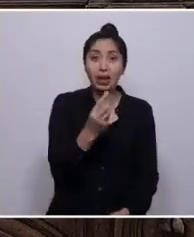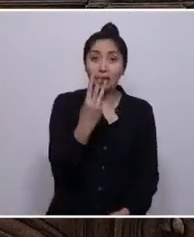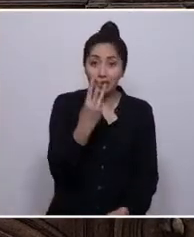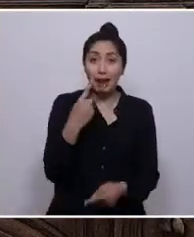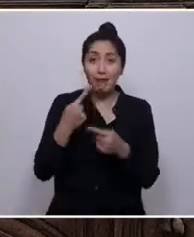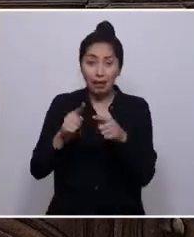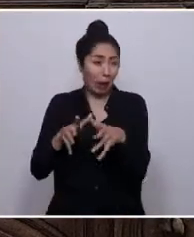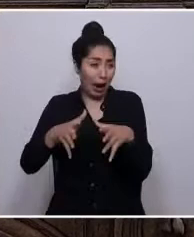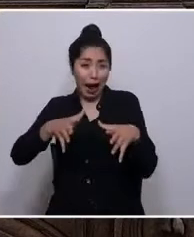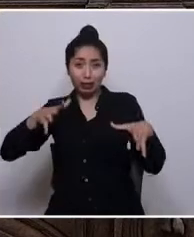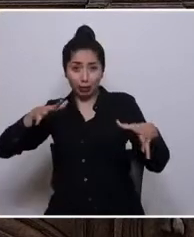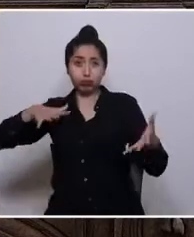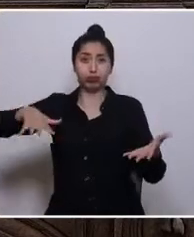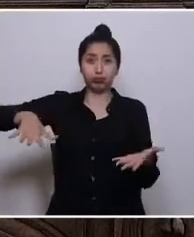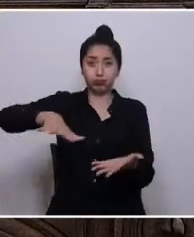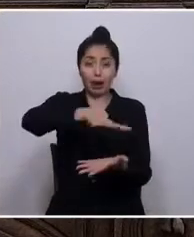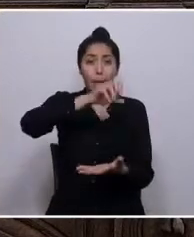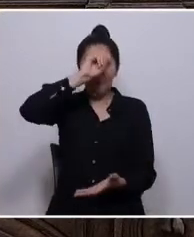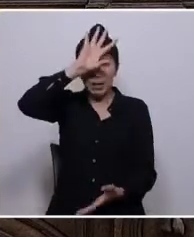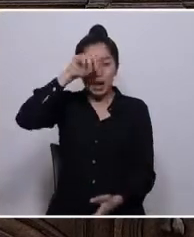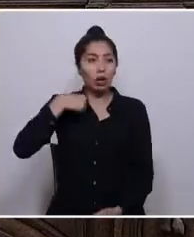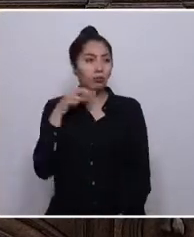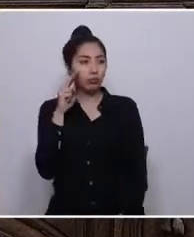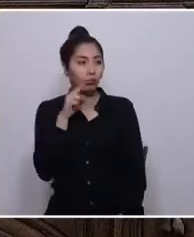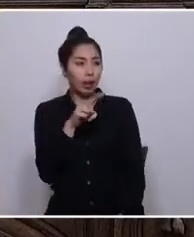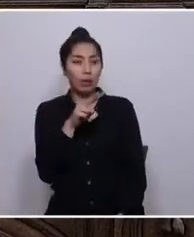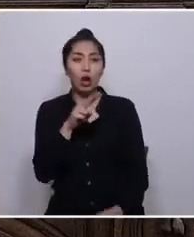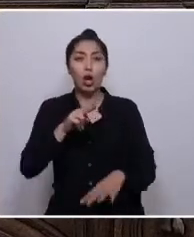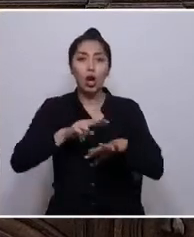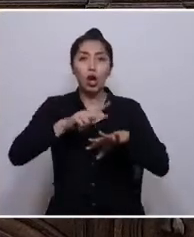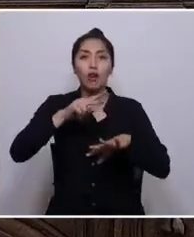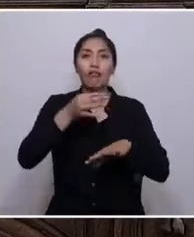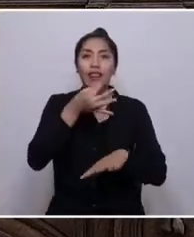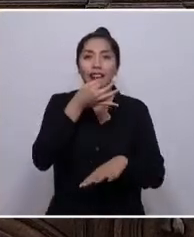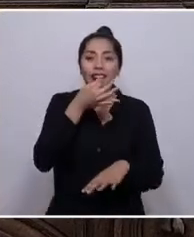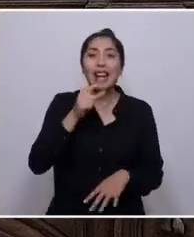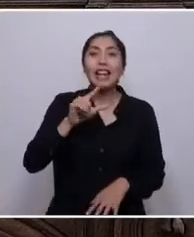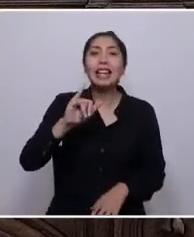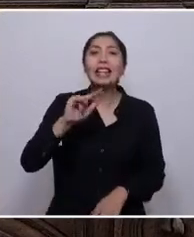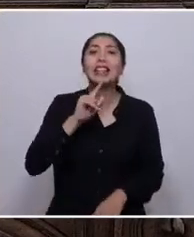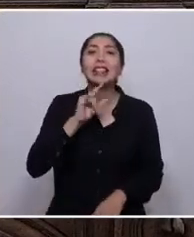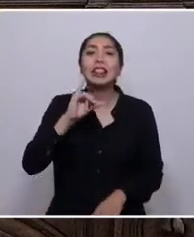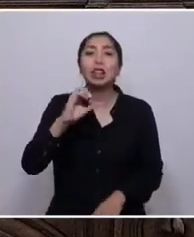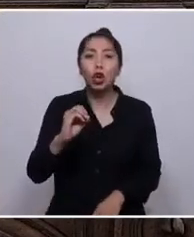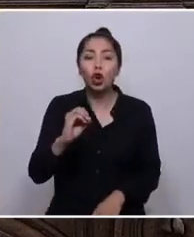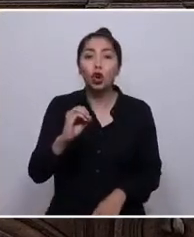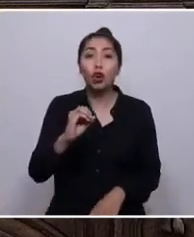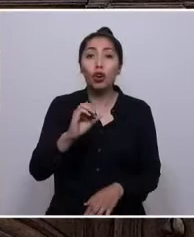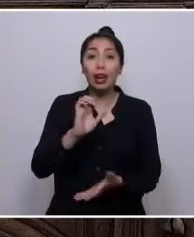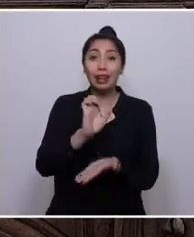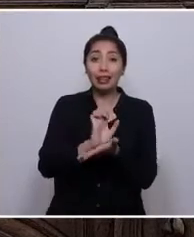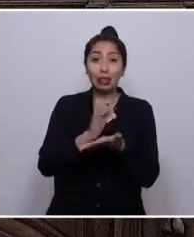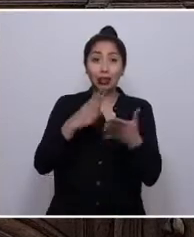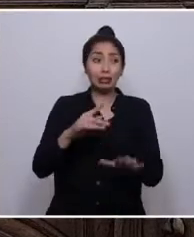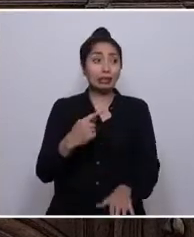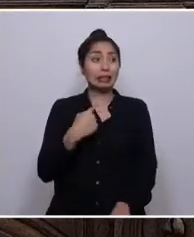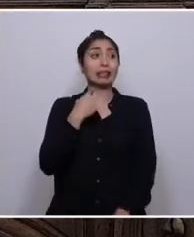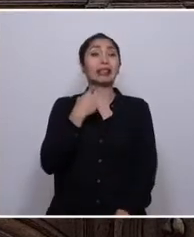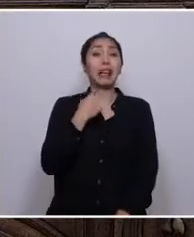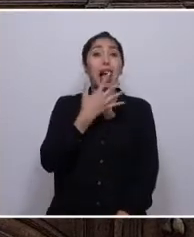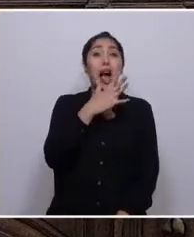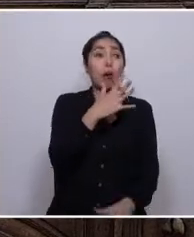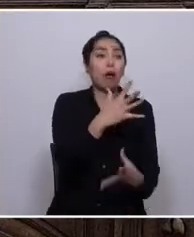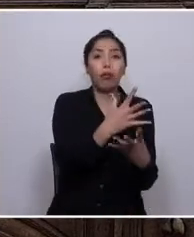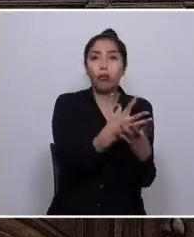Y ahora vemos como la fiebre del oro verde del litio tiene el Estado a punto de condenar a la licana al despojo del agua.